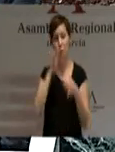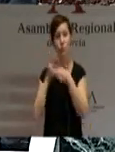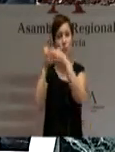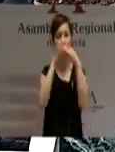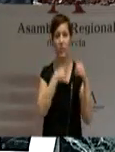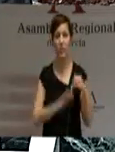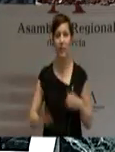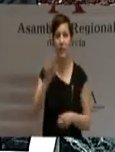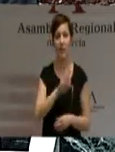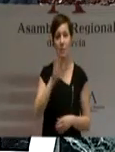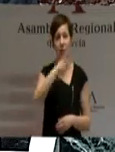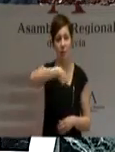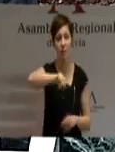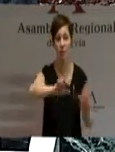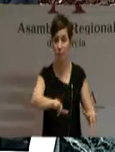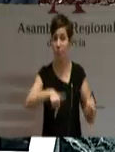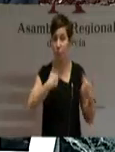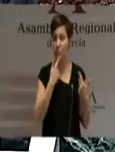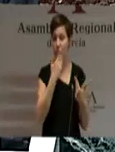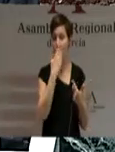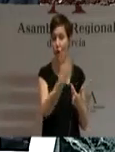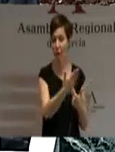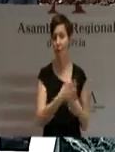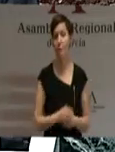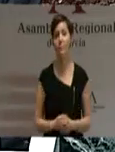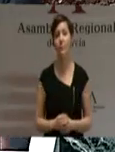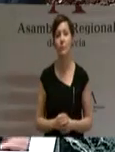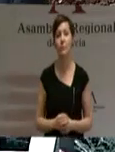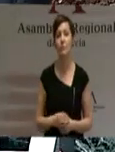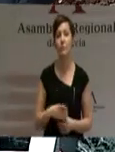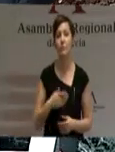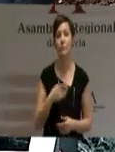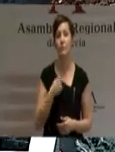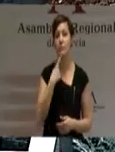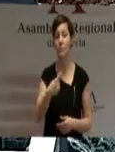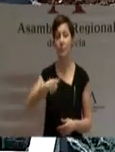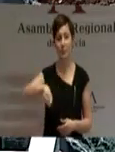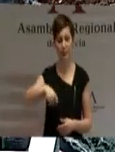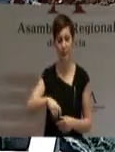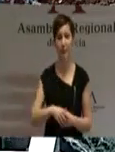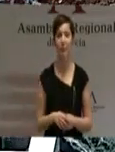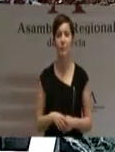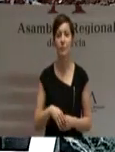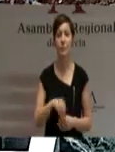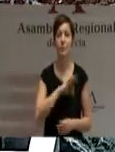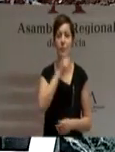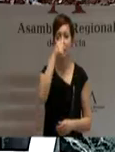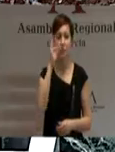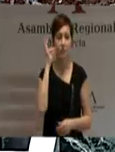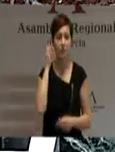así me otorgasen su confianza. Señor presidente, señoras y señores diputados,